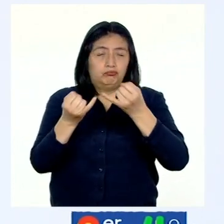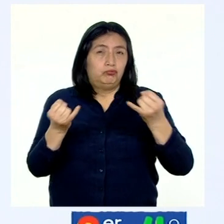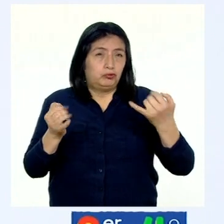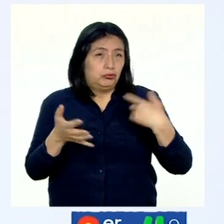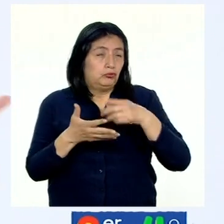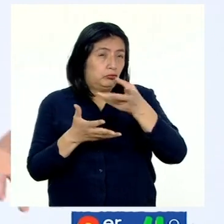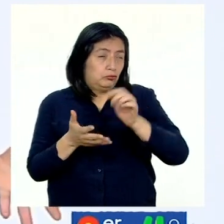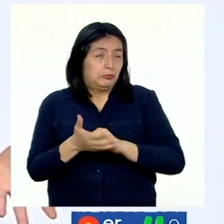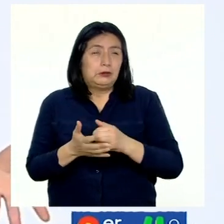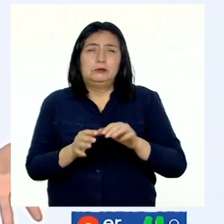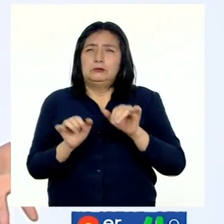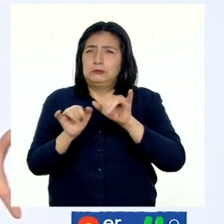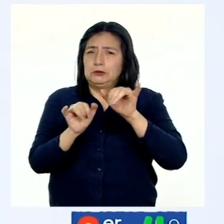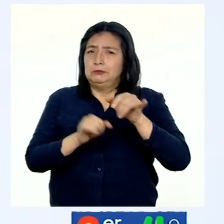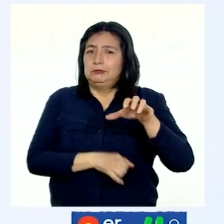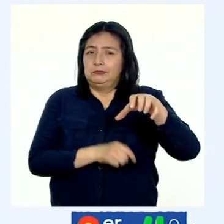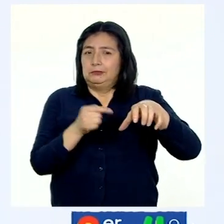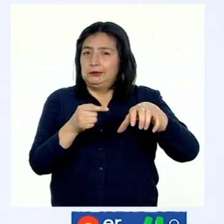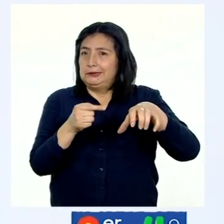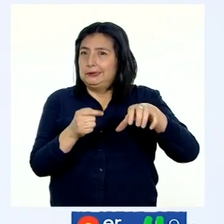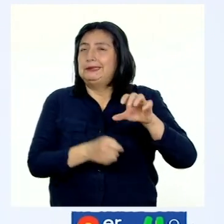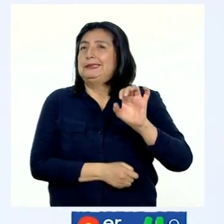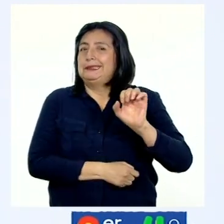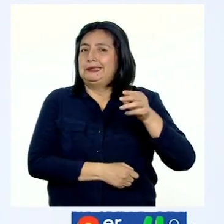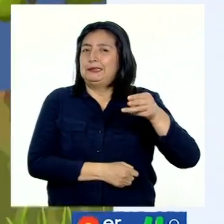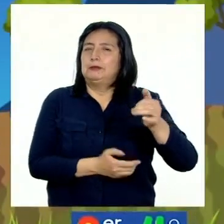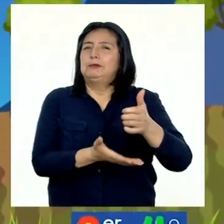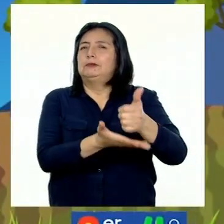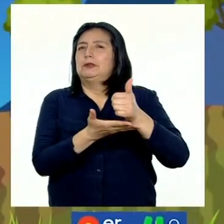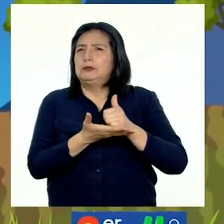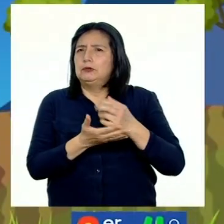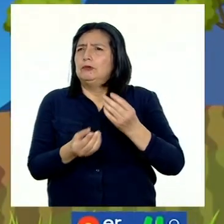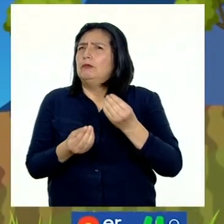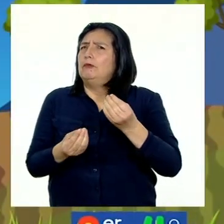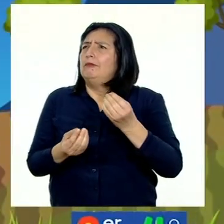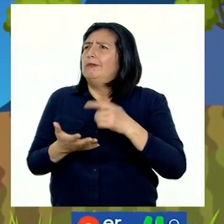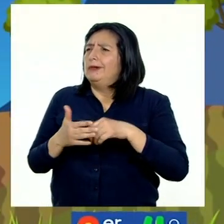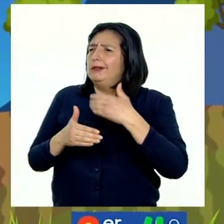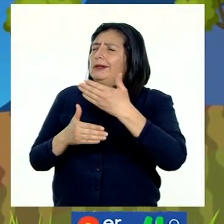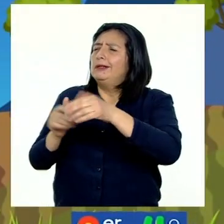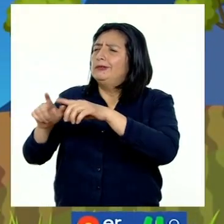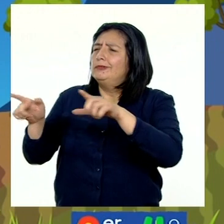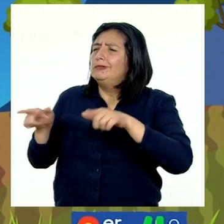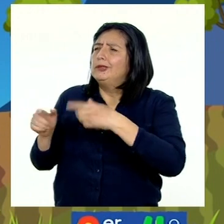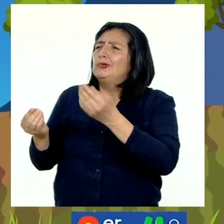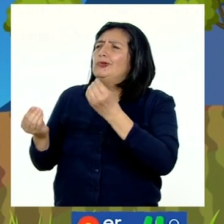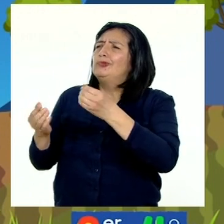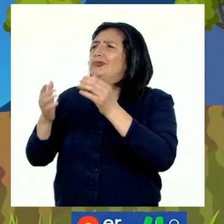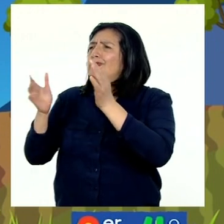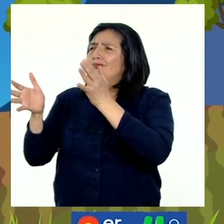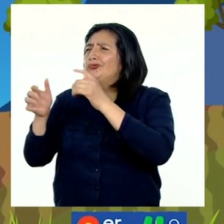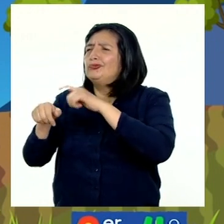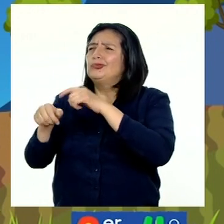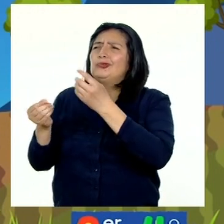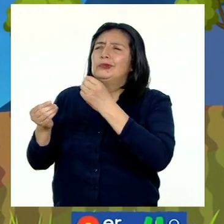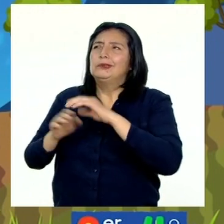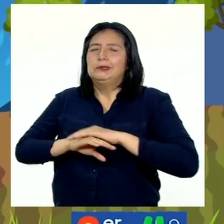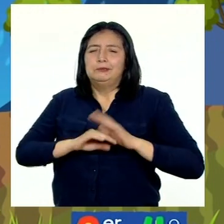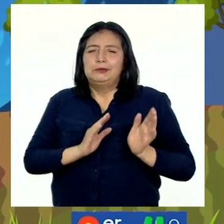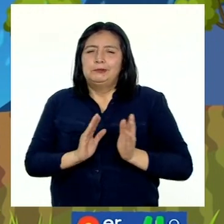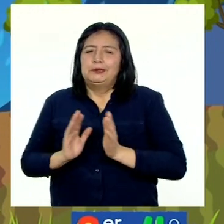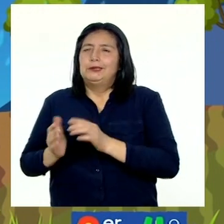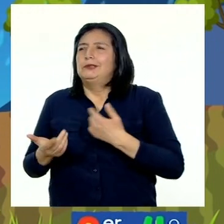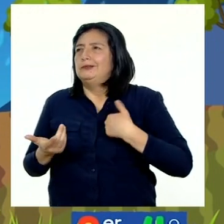de medición por parte del cenami nos ayudan a saber cómo será el tiempo en un lugar determinado y planificar nuestras